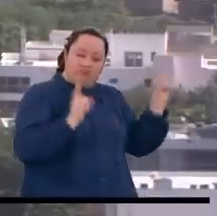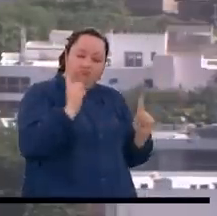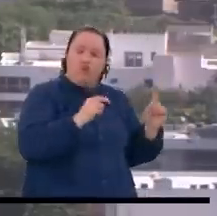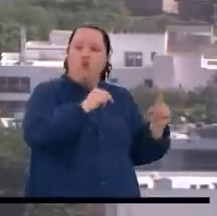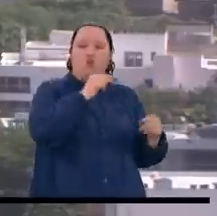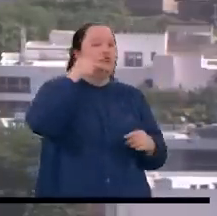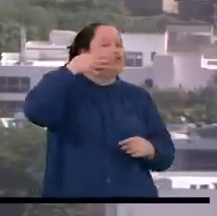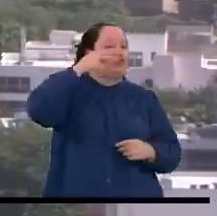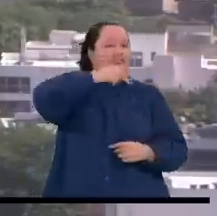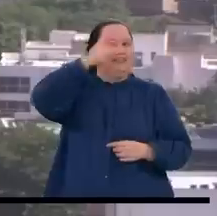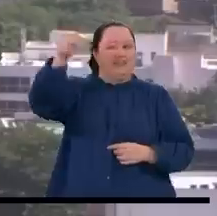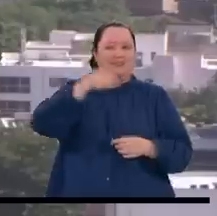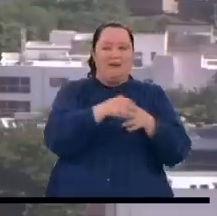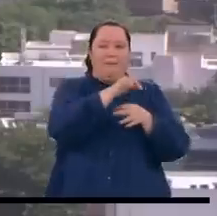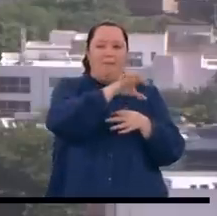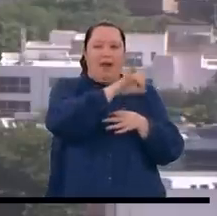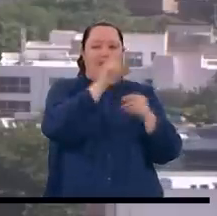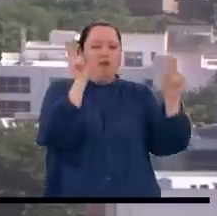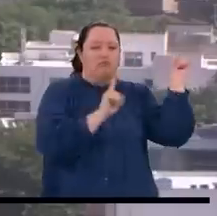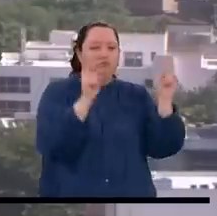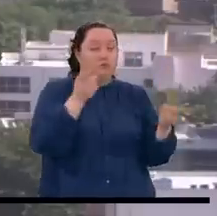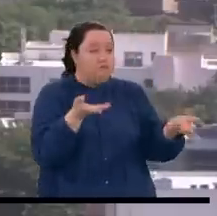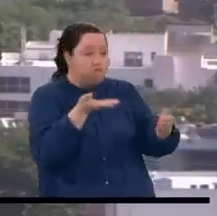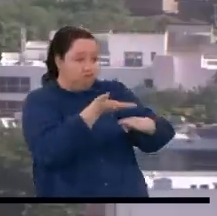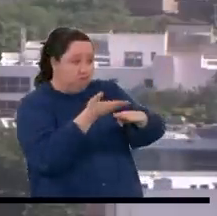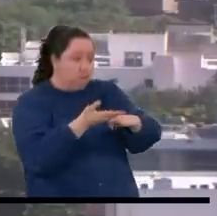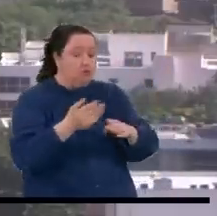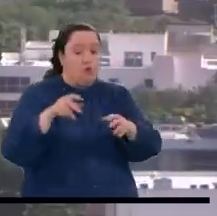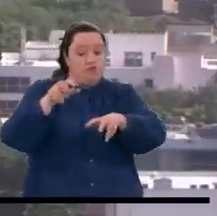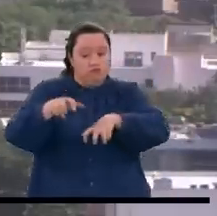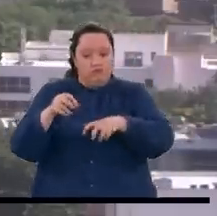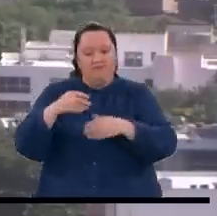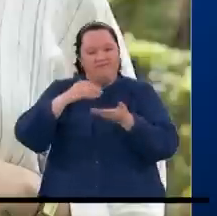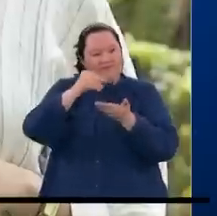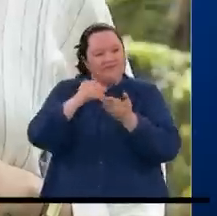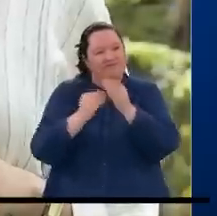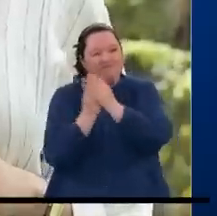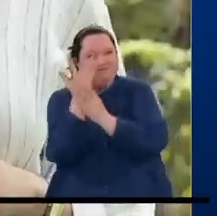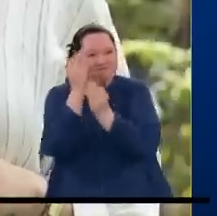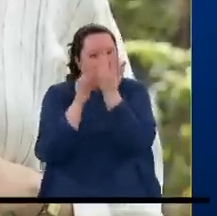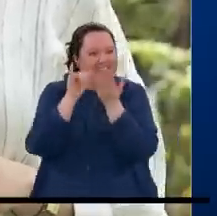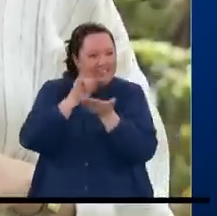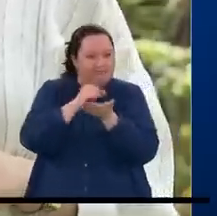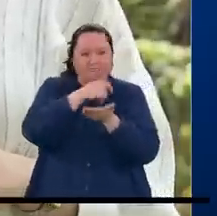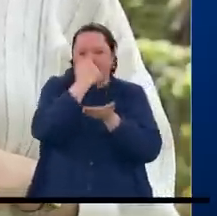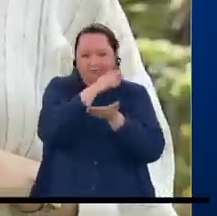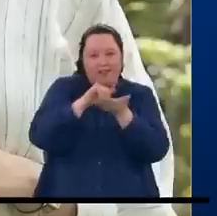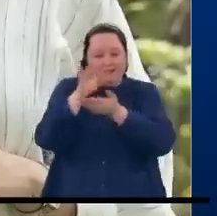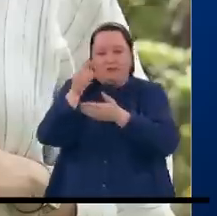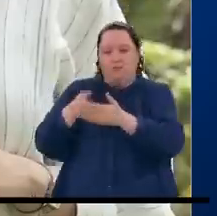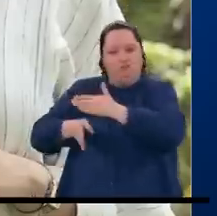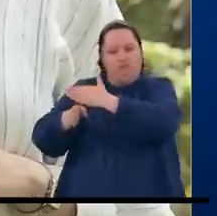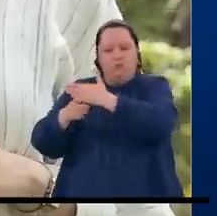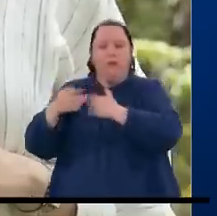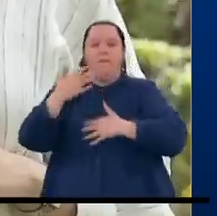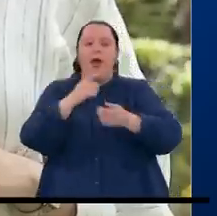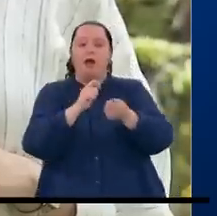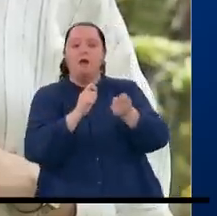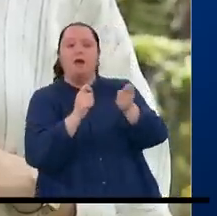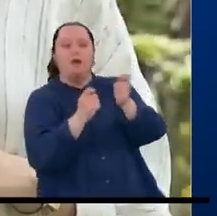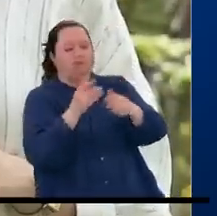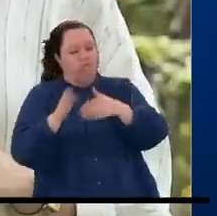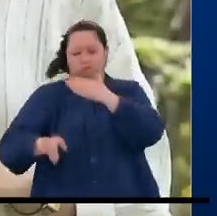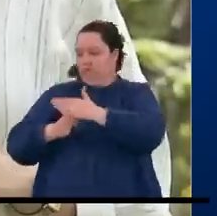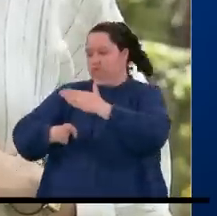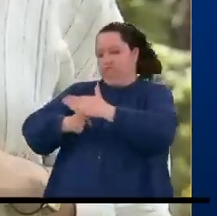Santander, al señalar que los cultivos de coca deben continuar mientras avanza la sustitución. María Camila Delgado, usted tiene los detalles.